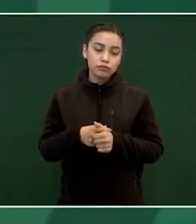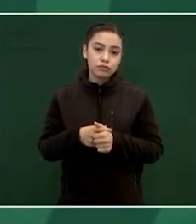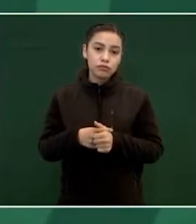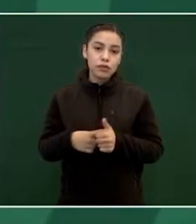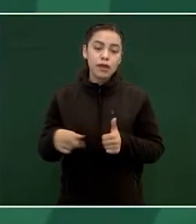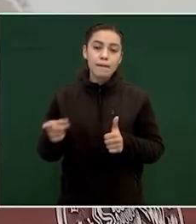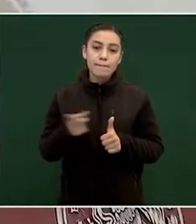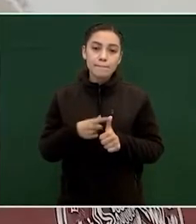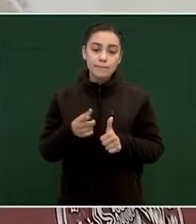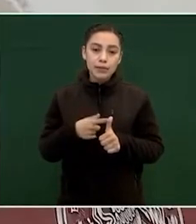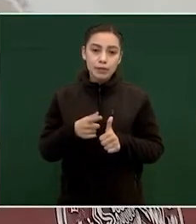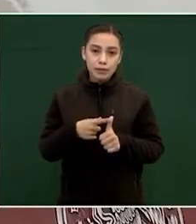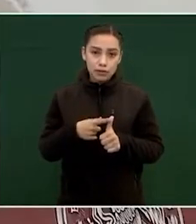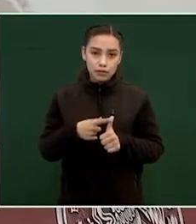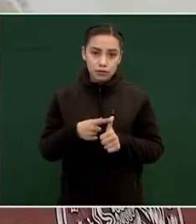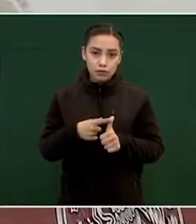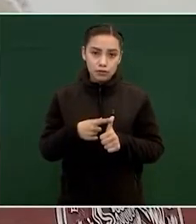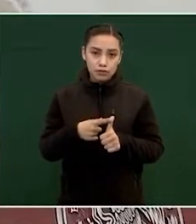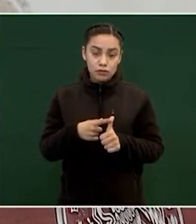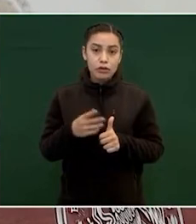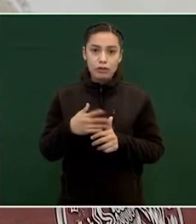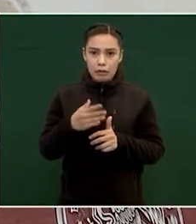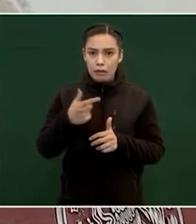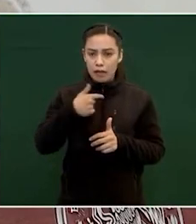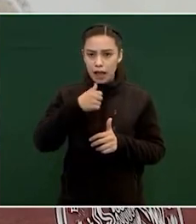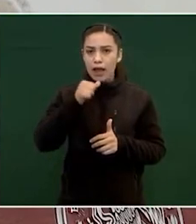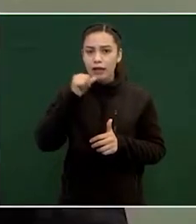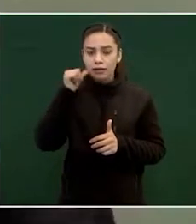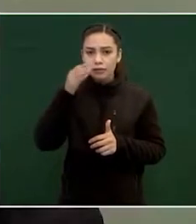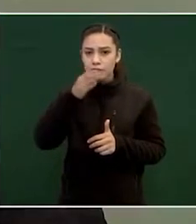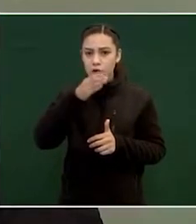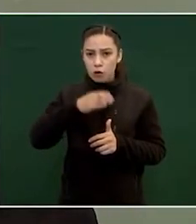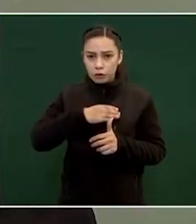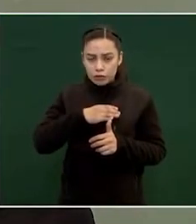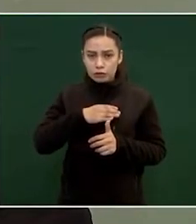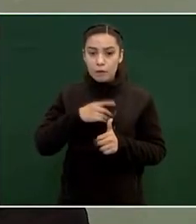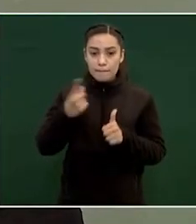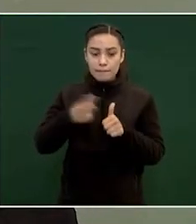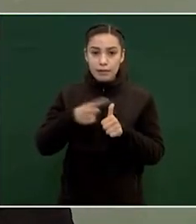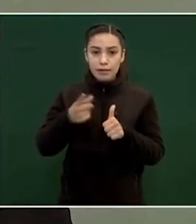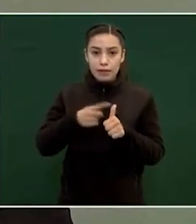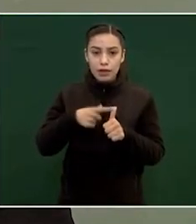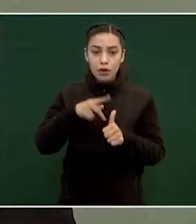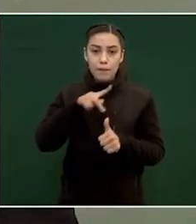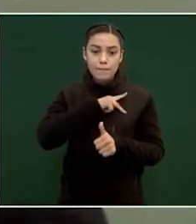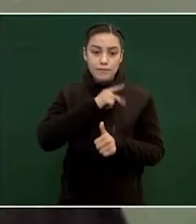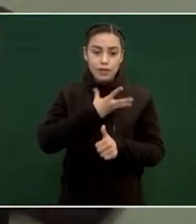gana José Ramón tiene 40 años